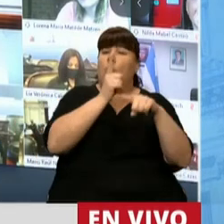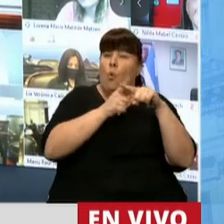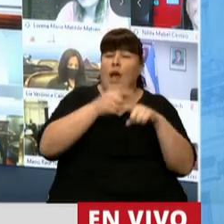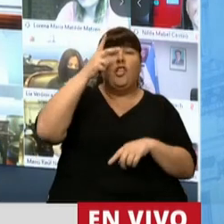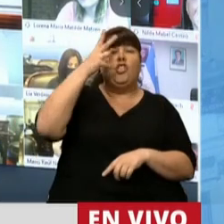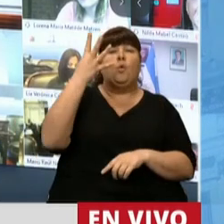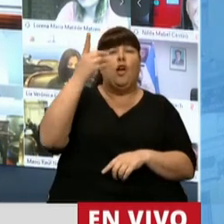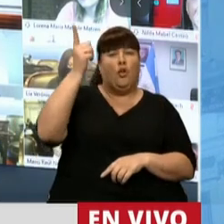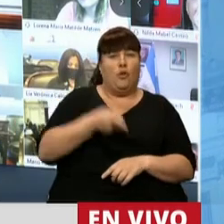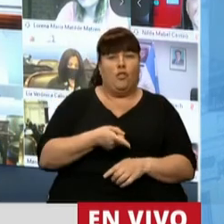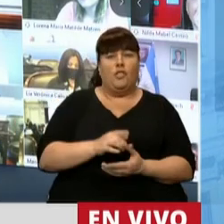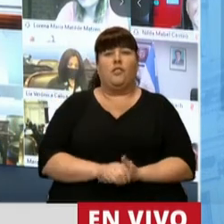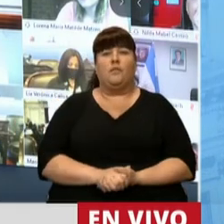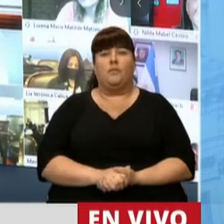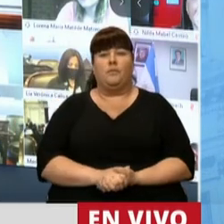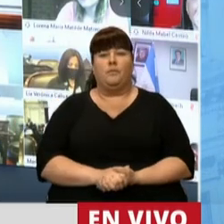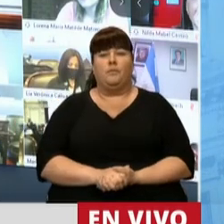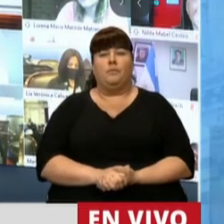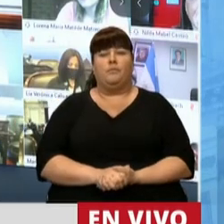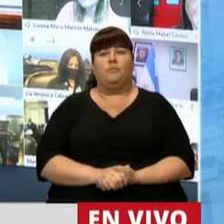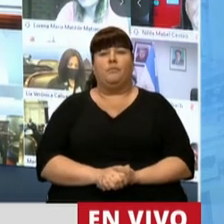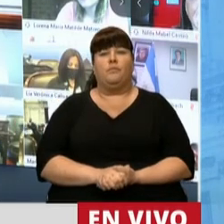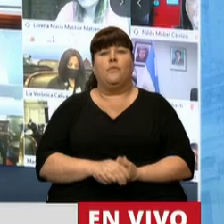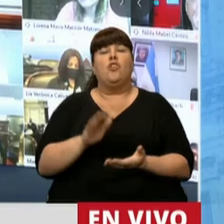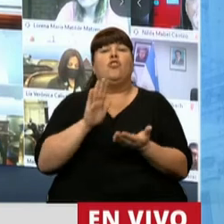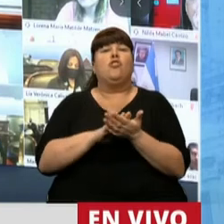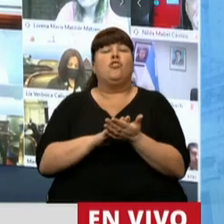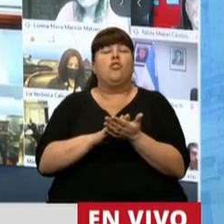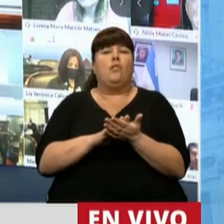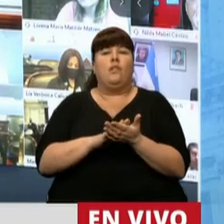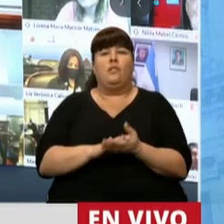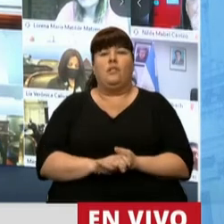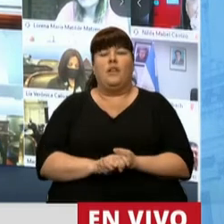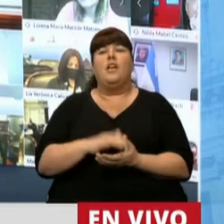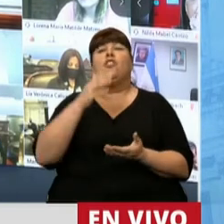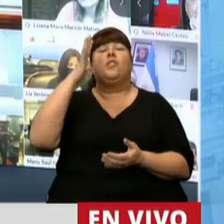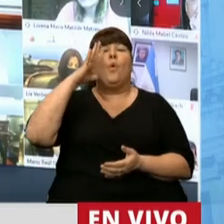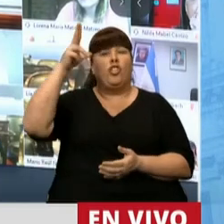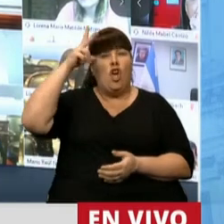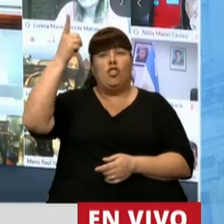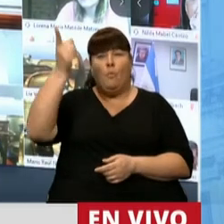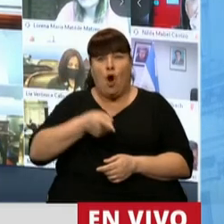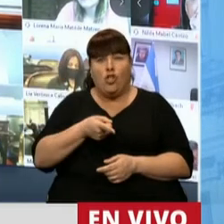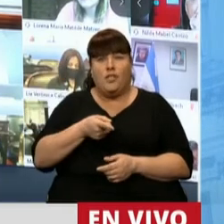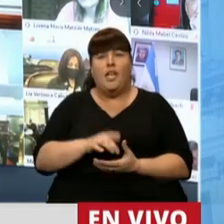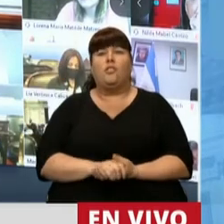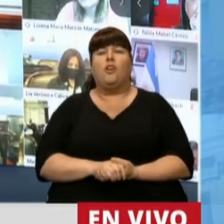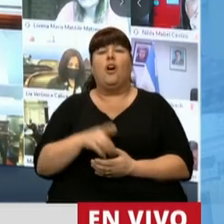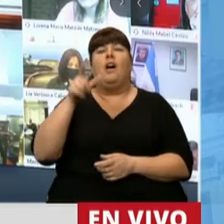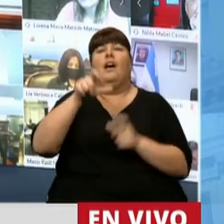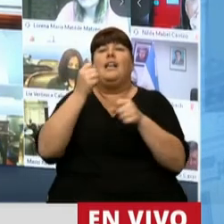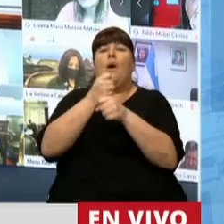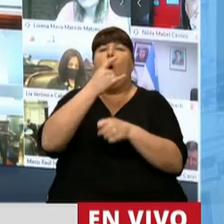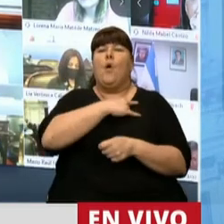a un 84%. En términos de la calificación, el 58% de sus colaboradores son